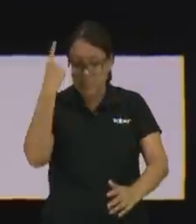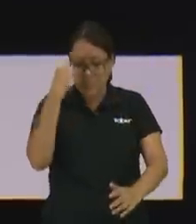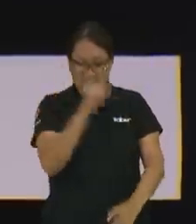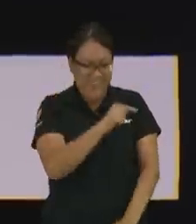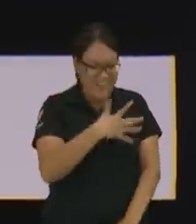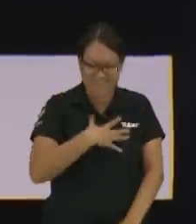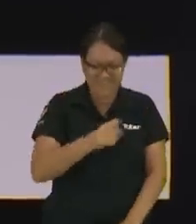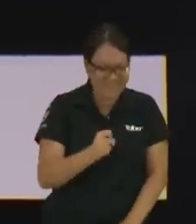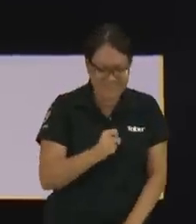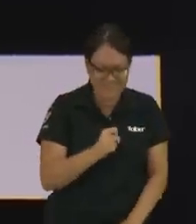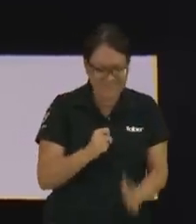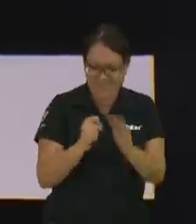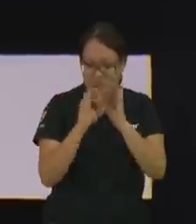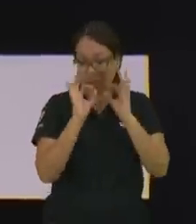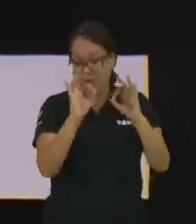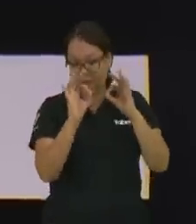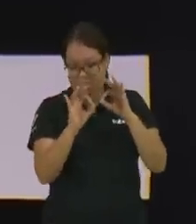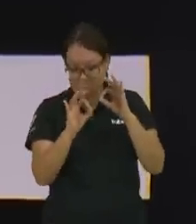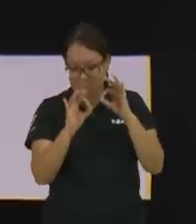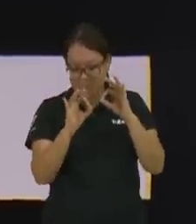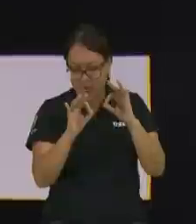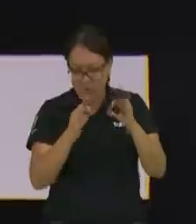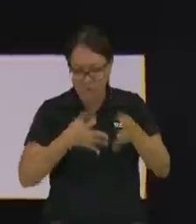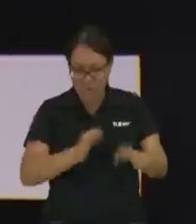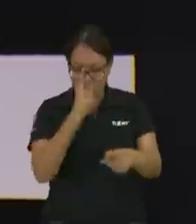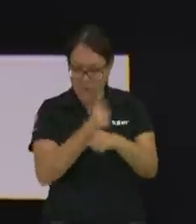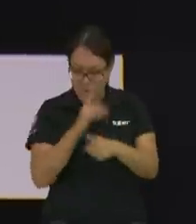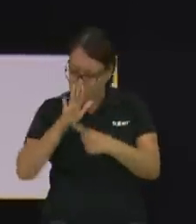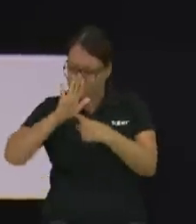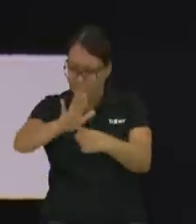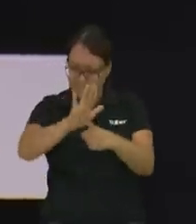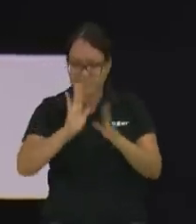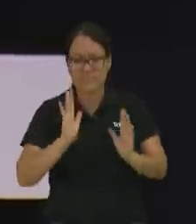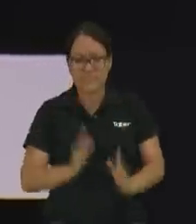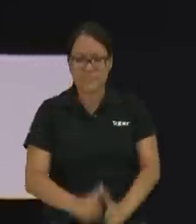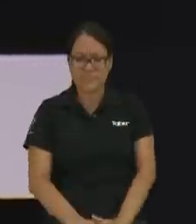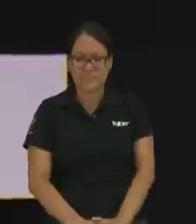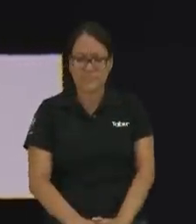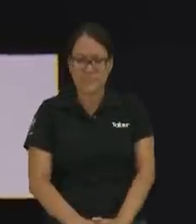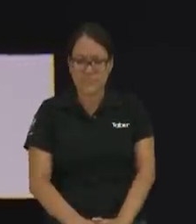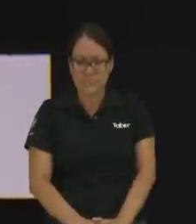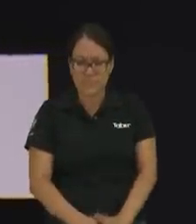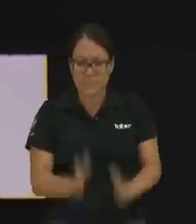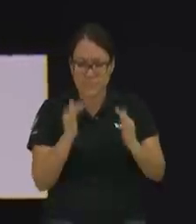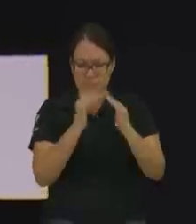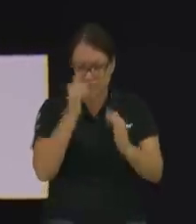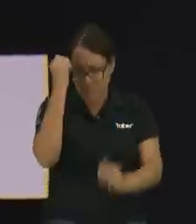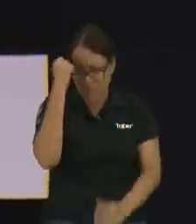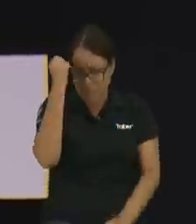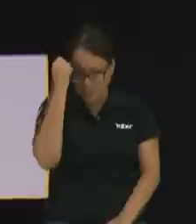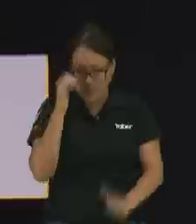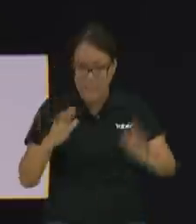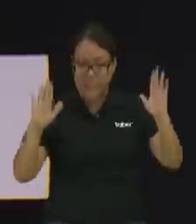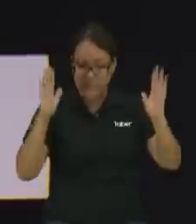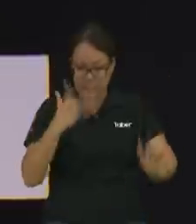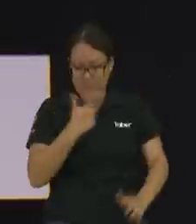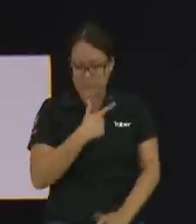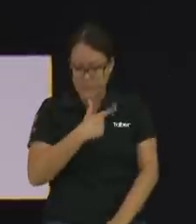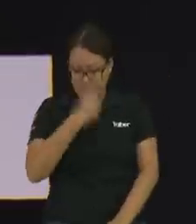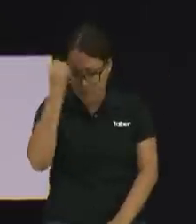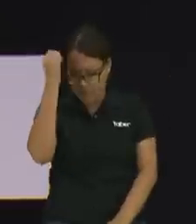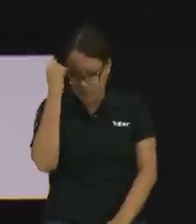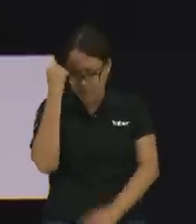de quejarnos vamos a pedir como Y a mostrar como se hacen las cosas Hemos aprendido Señor que si nosotros Entendemos que la